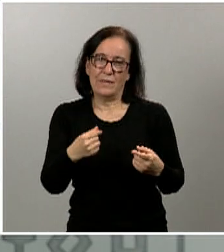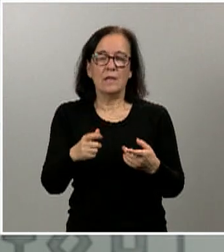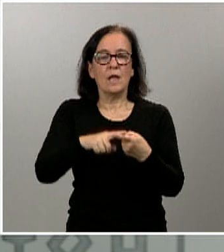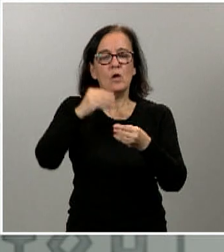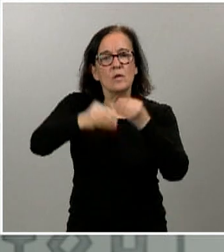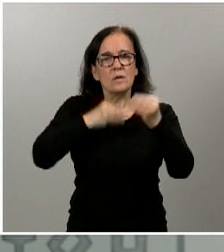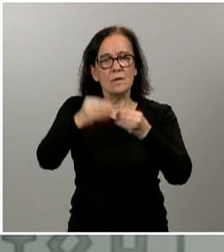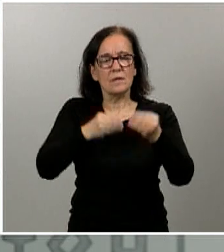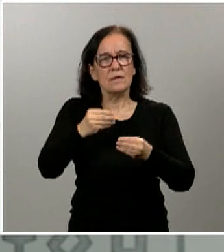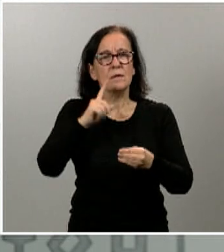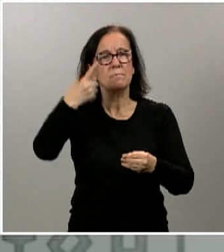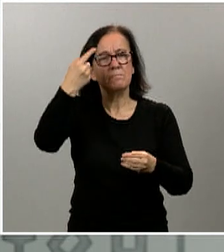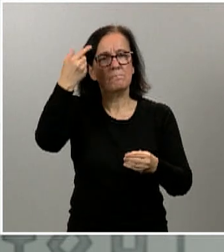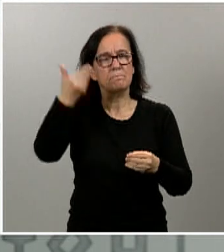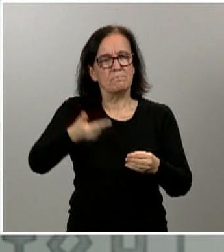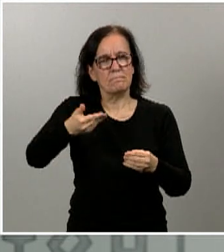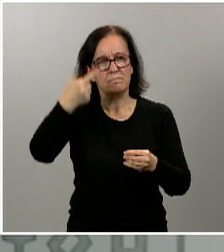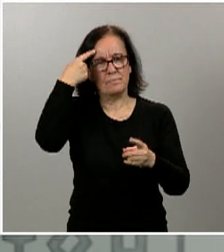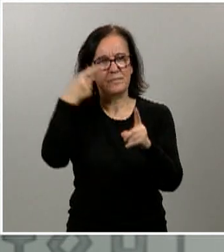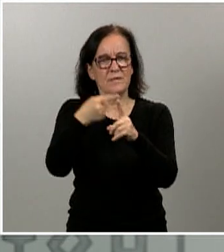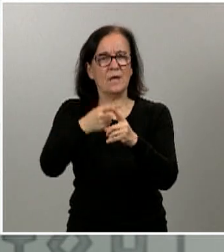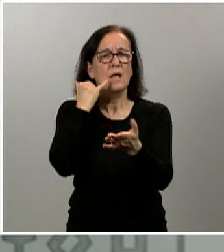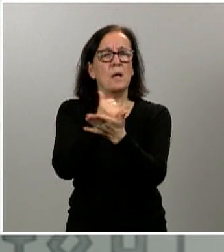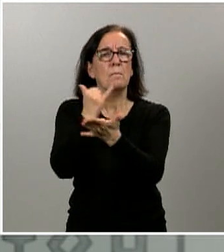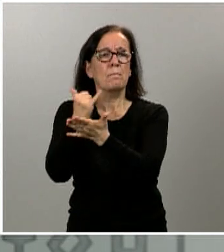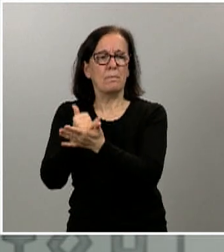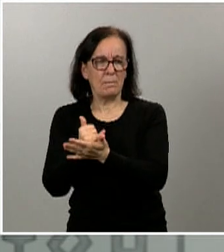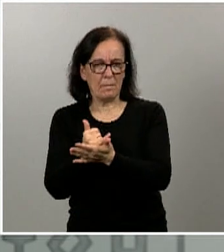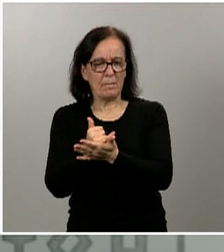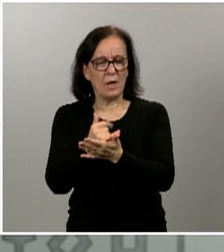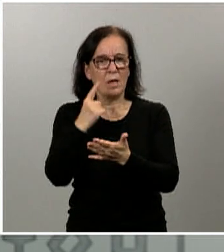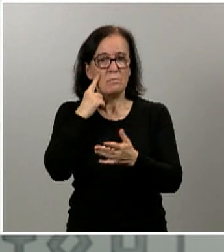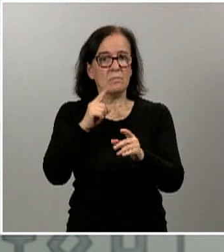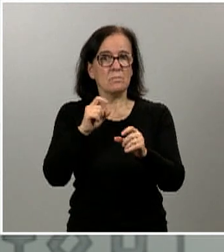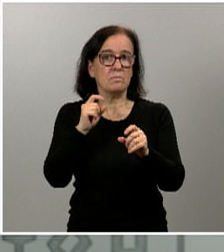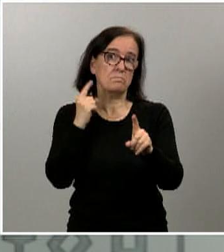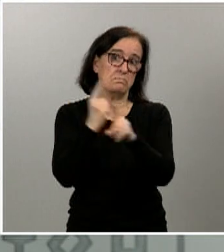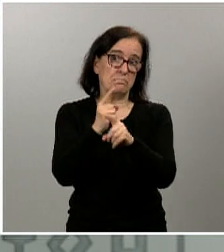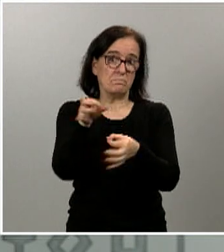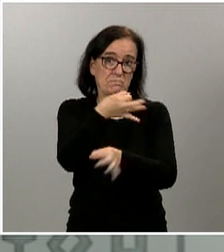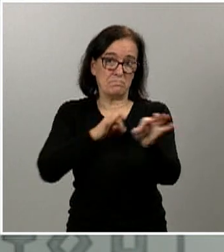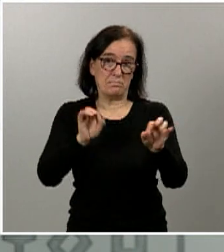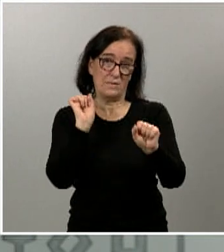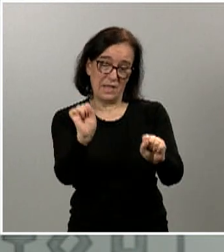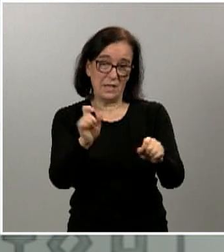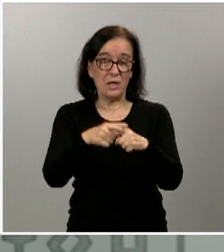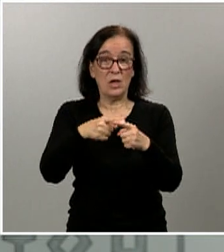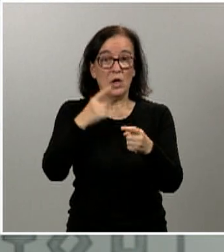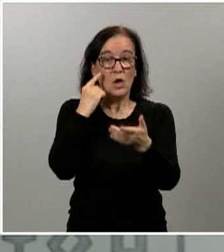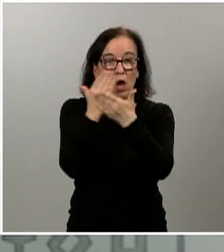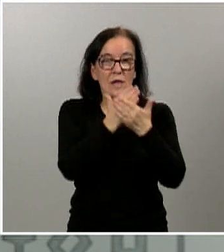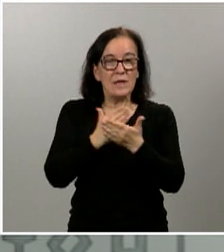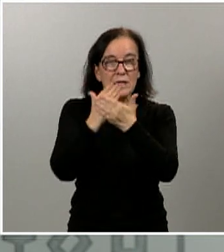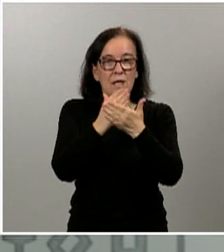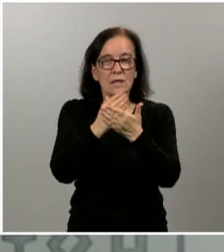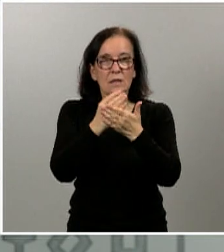fundamentalmente pruebas para ver los anticuerpos, bueno, para eso es un estudio de seroprevalencia, lo que mide es qué